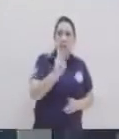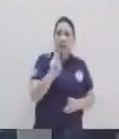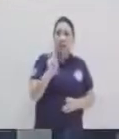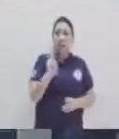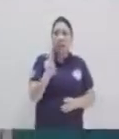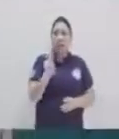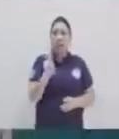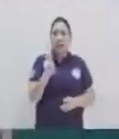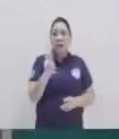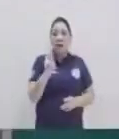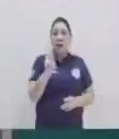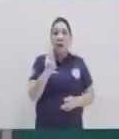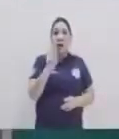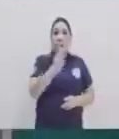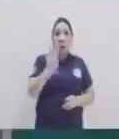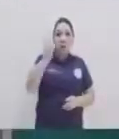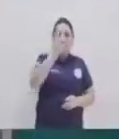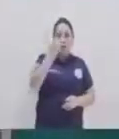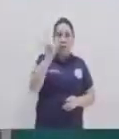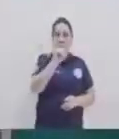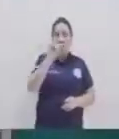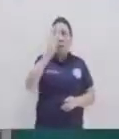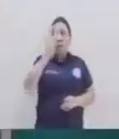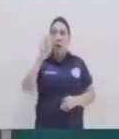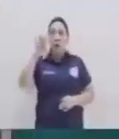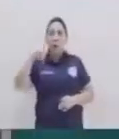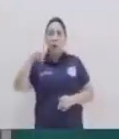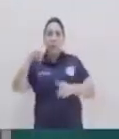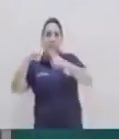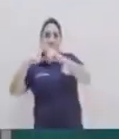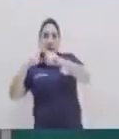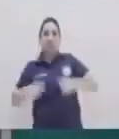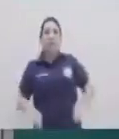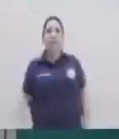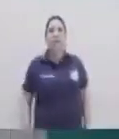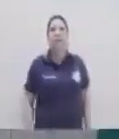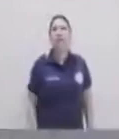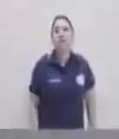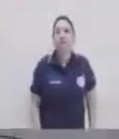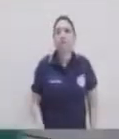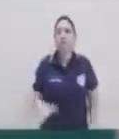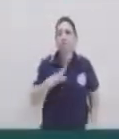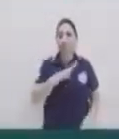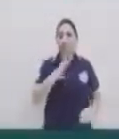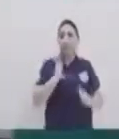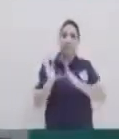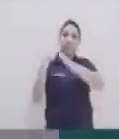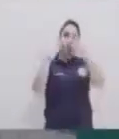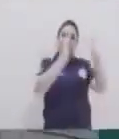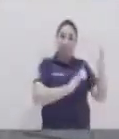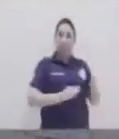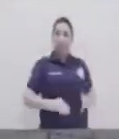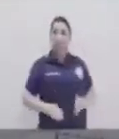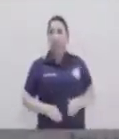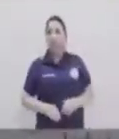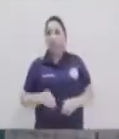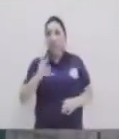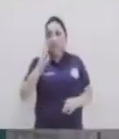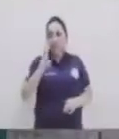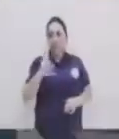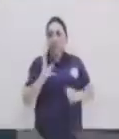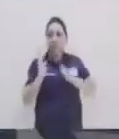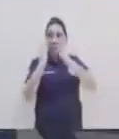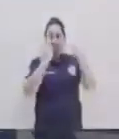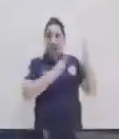Y al cuadrado es igual a 4 por P por X. Y tenemos este otro plano cartesiano, y siempre